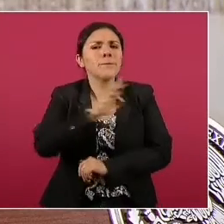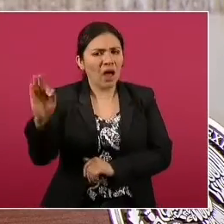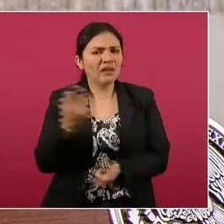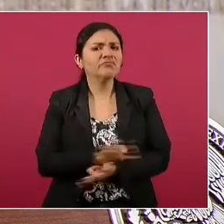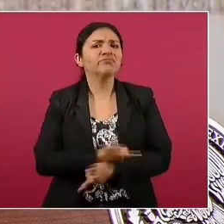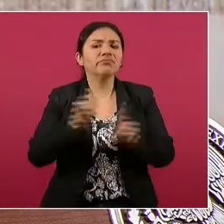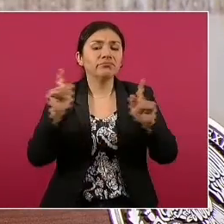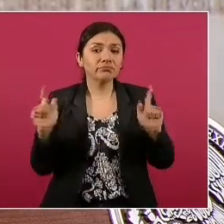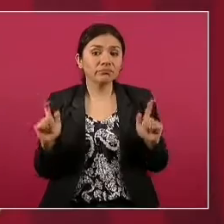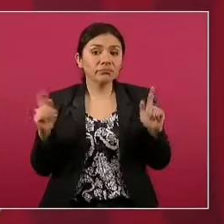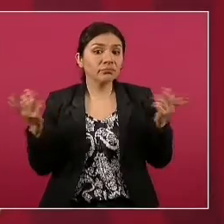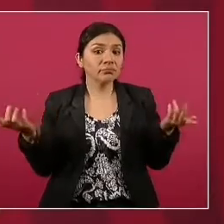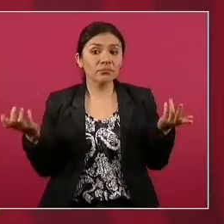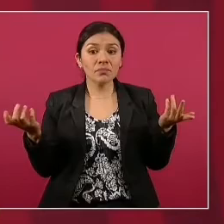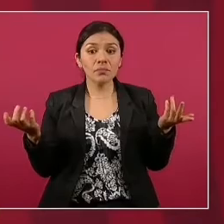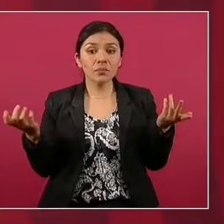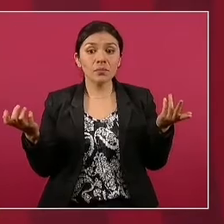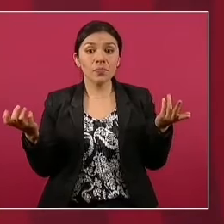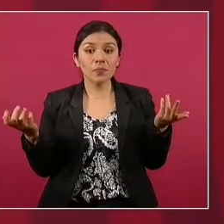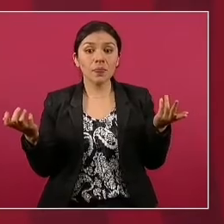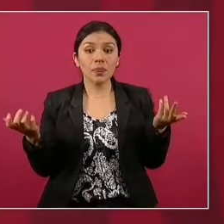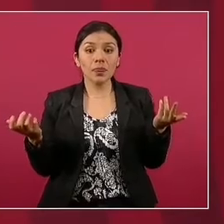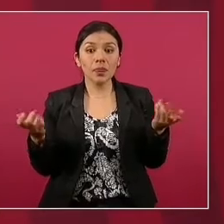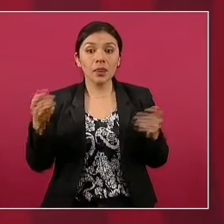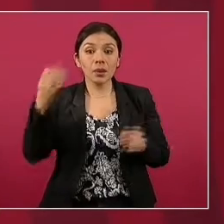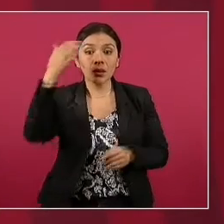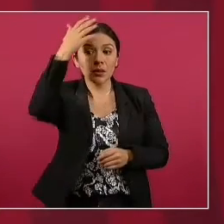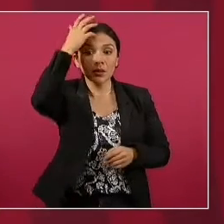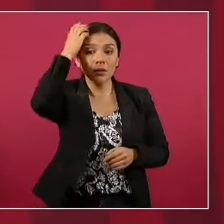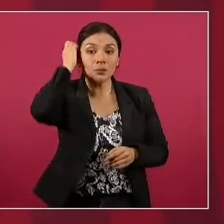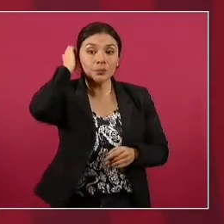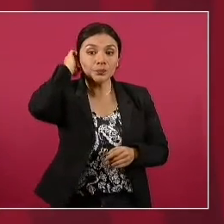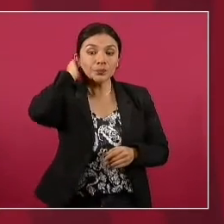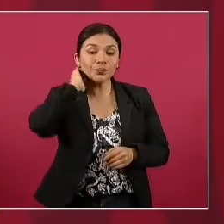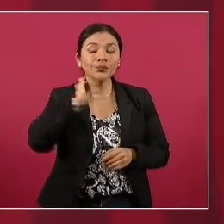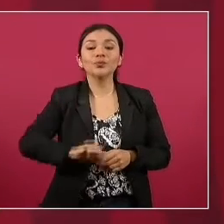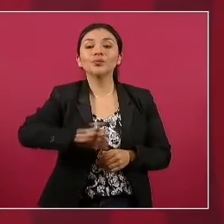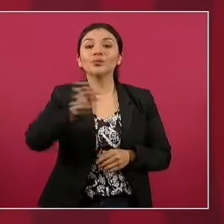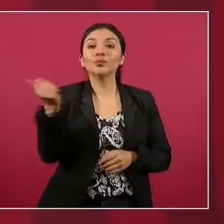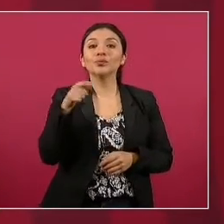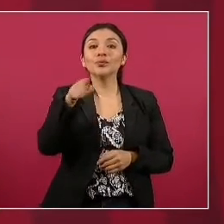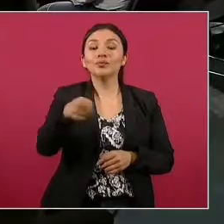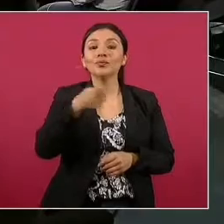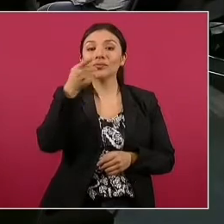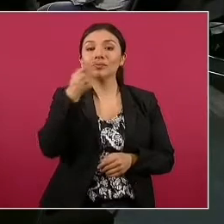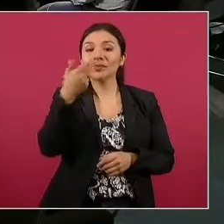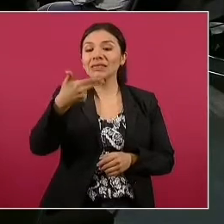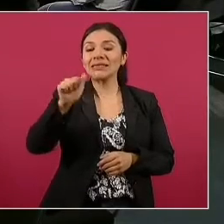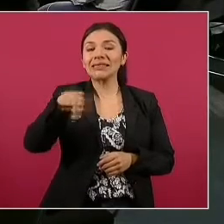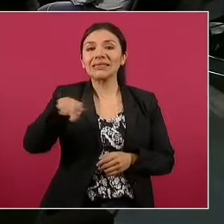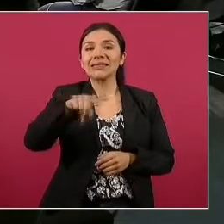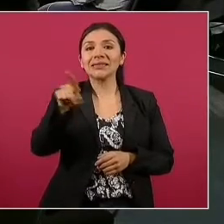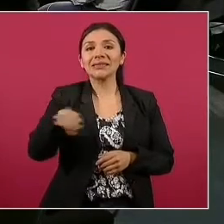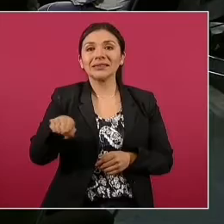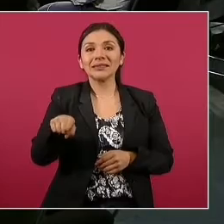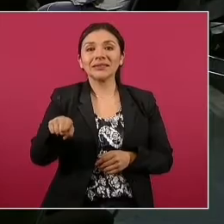Entonces, lo de Hanks a lo mejor